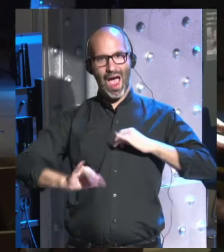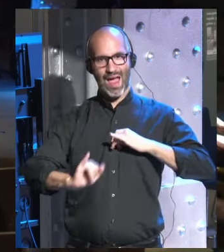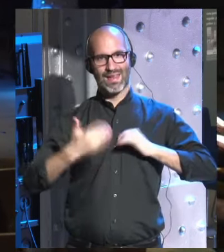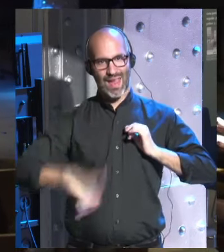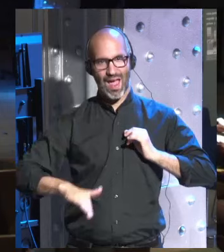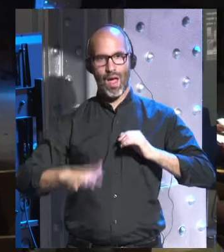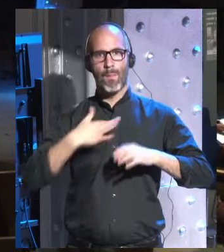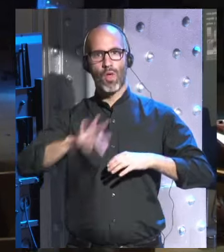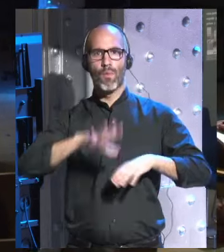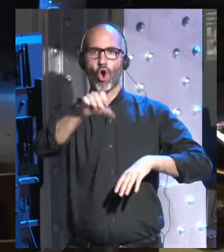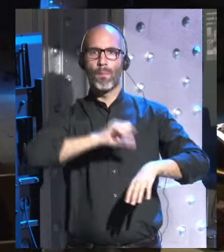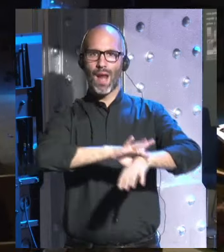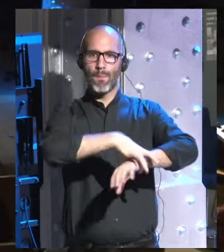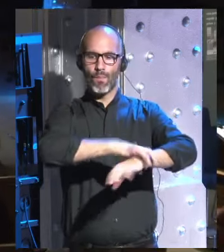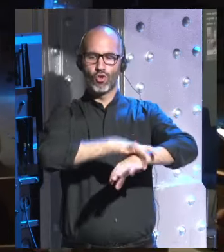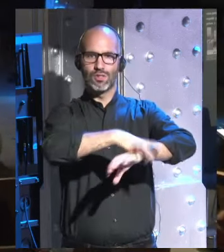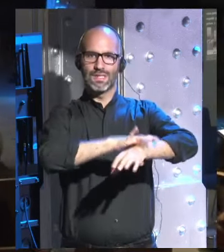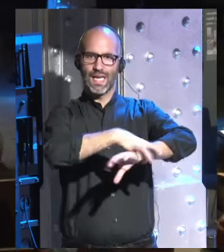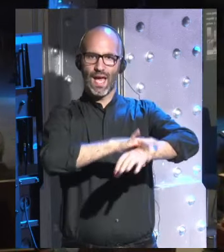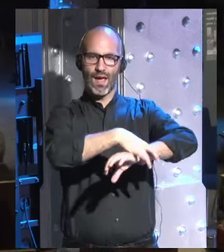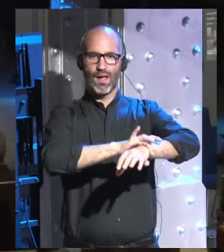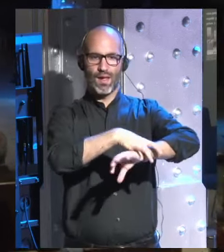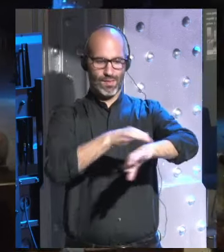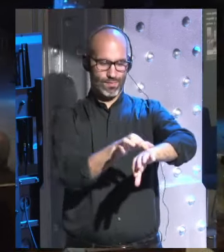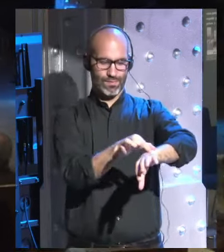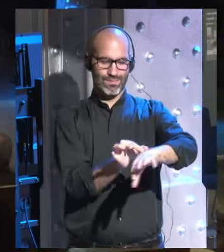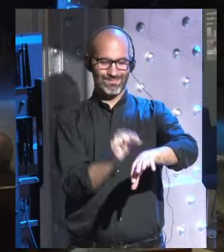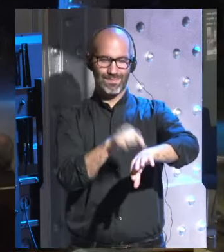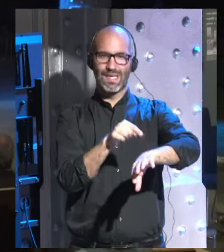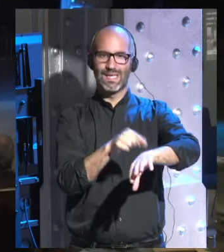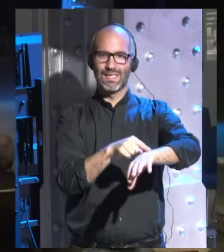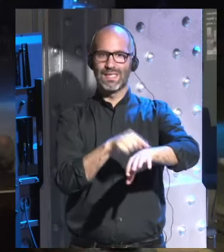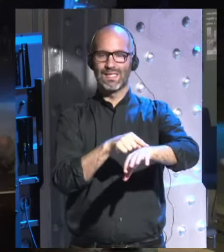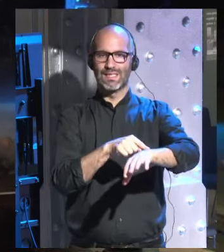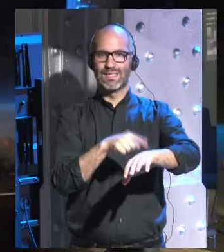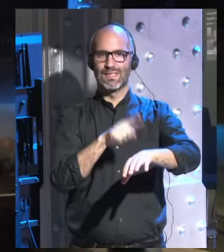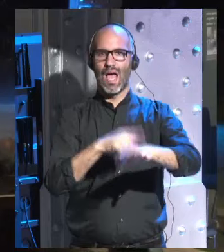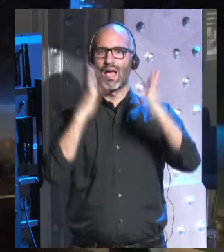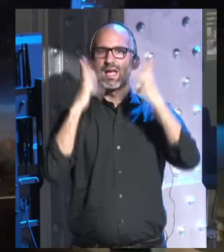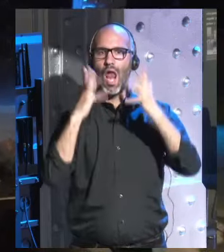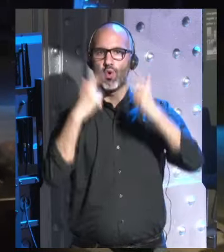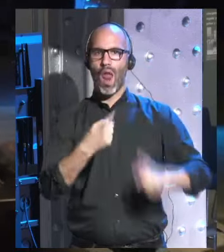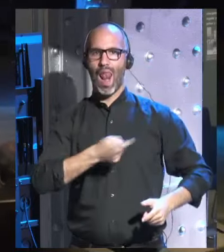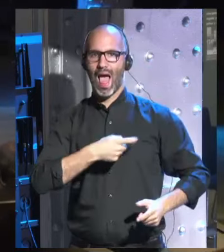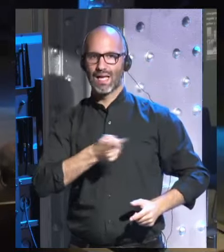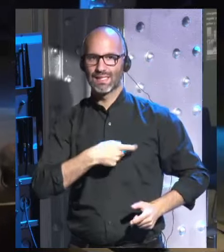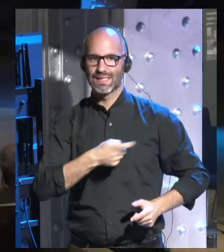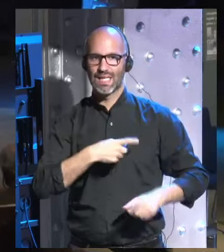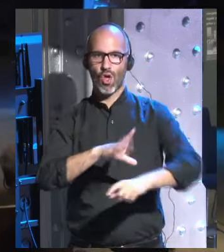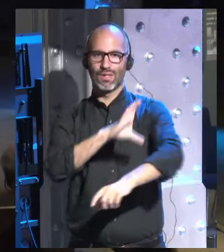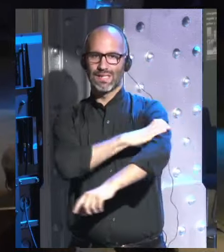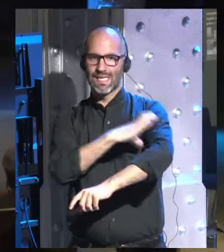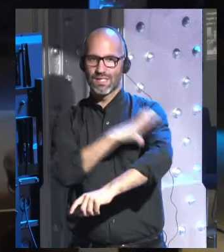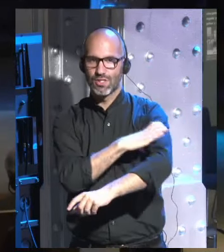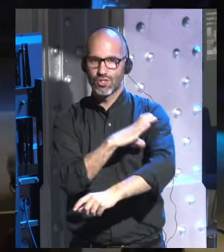podemos comprar esa pulsera que llevamos en la muñeca que mide continuamente nuestros latidos nuestra tensión